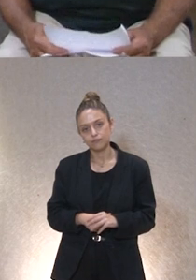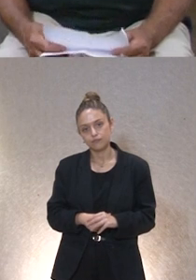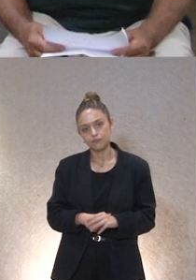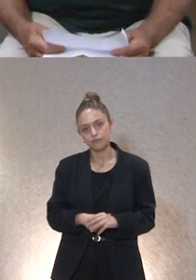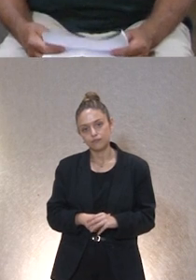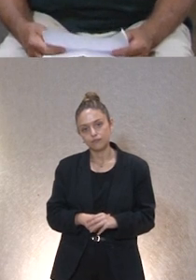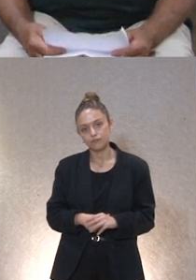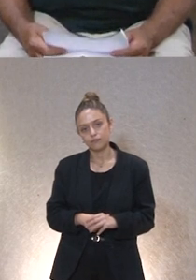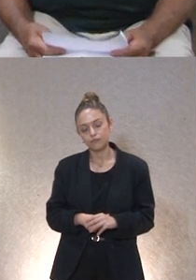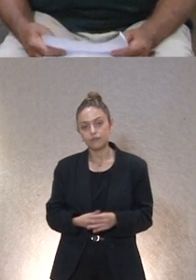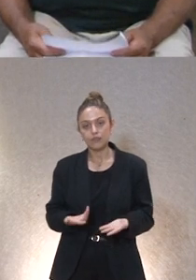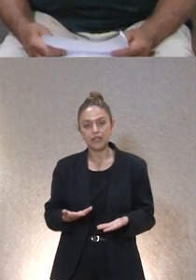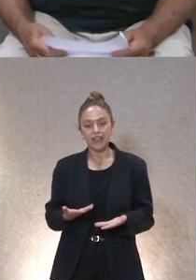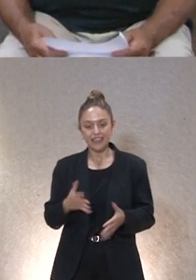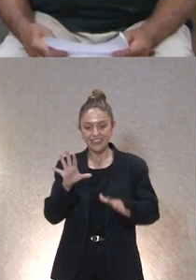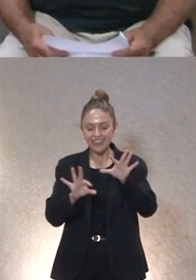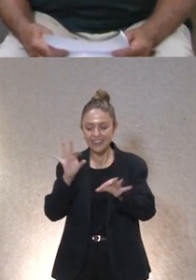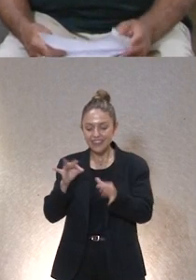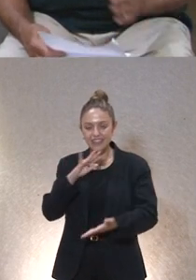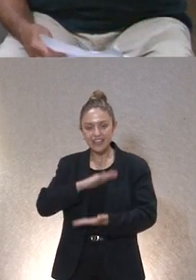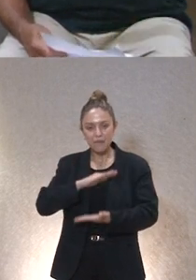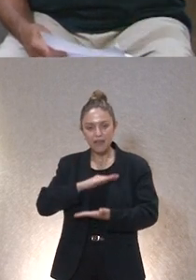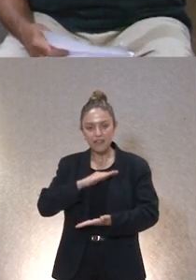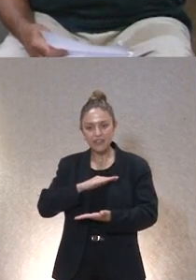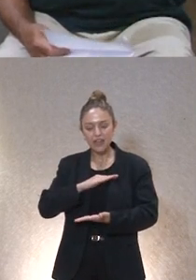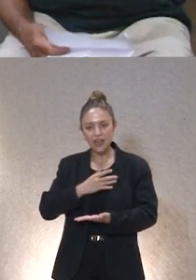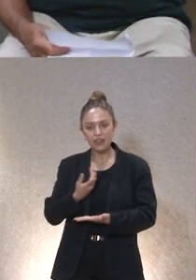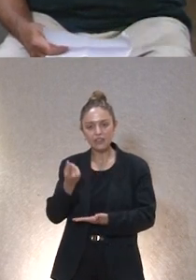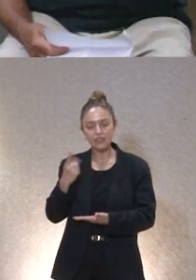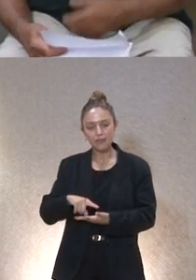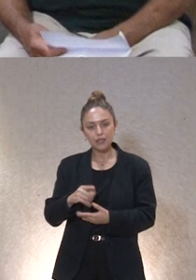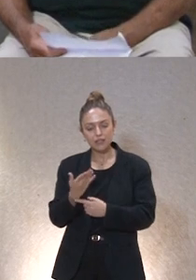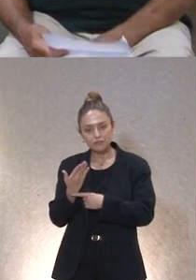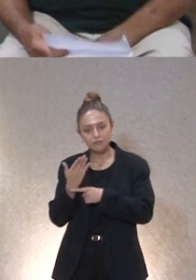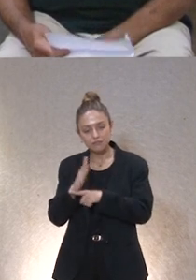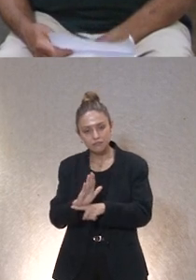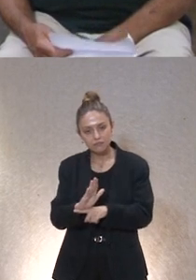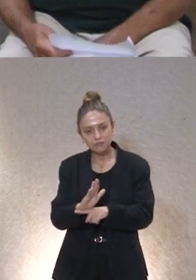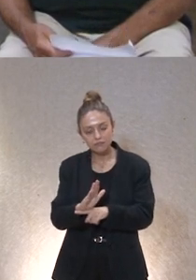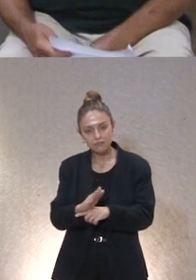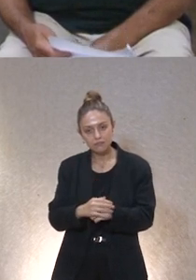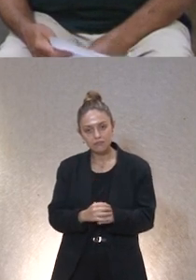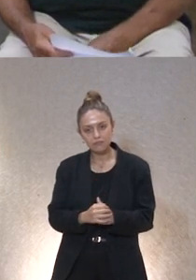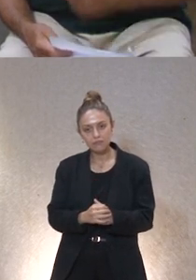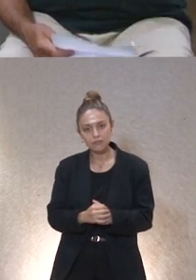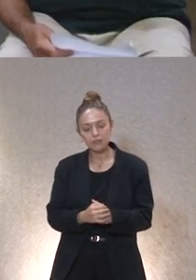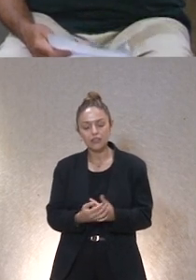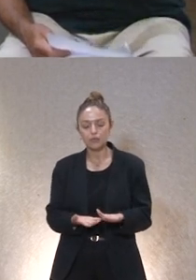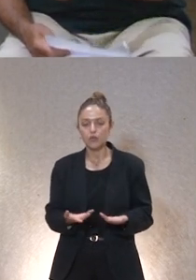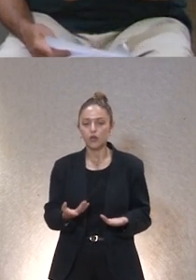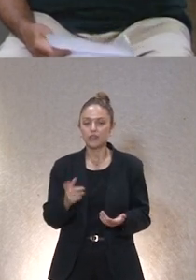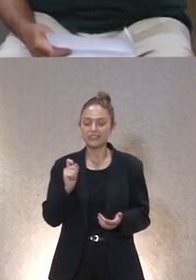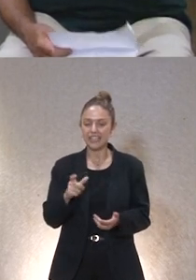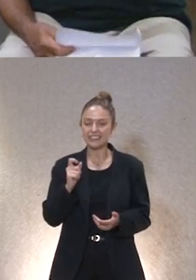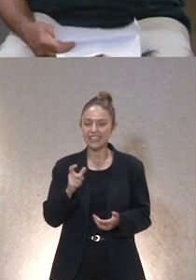aparte de la capacidad de decidir también plantearía algo que no se no se oye suficientemente